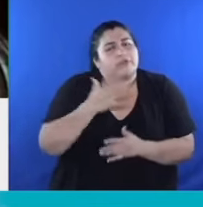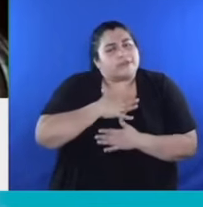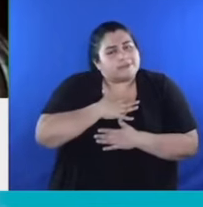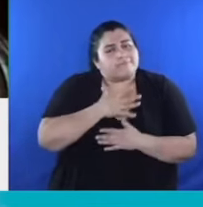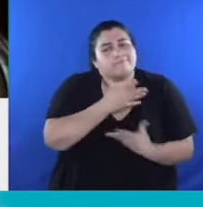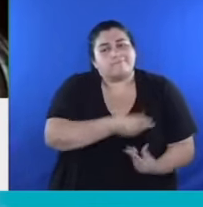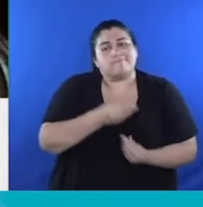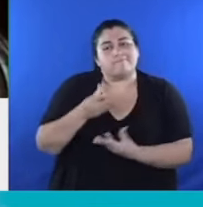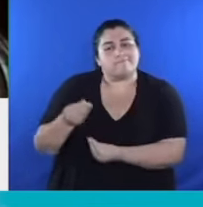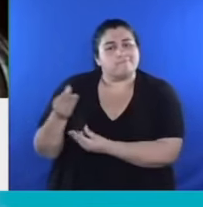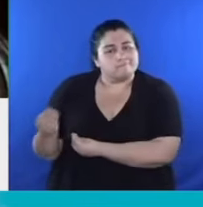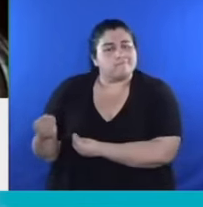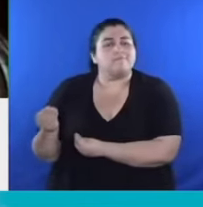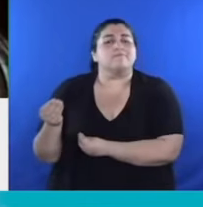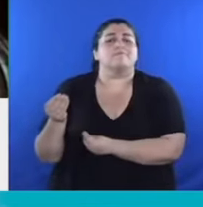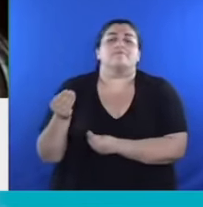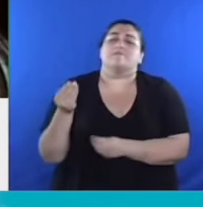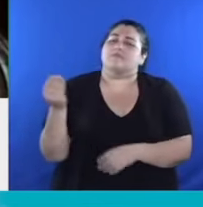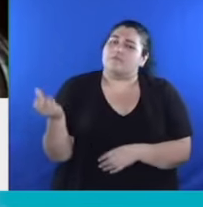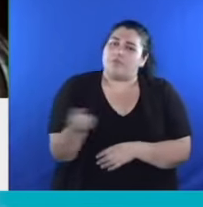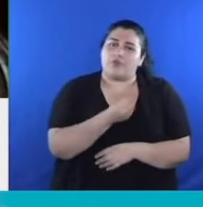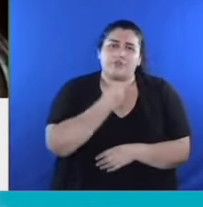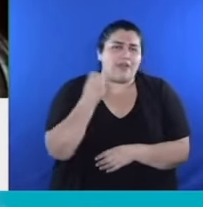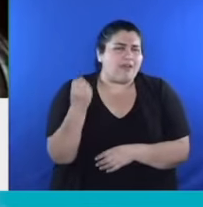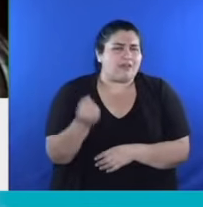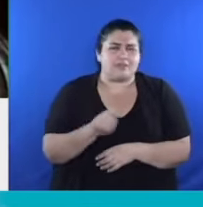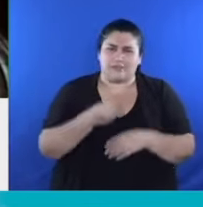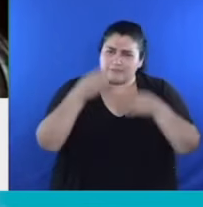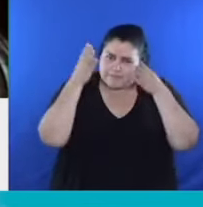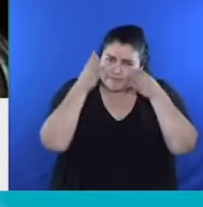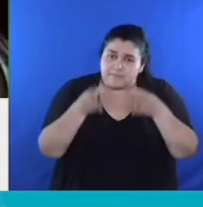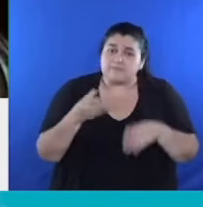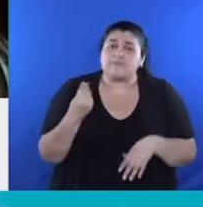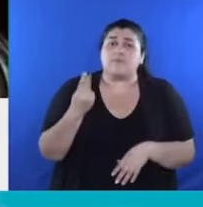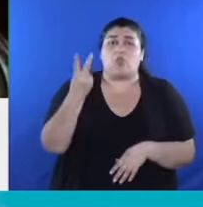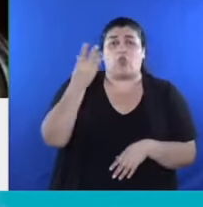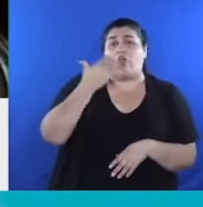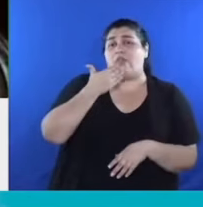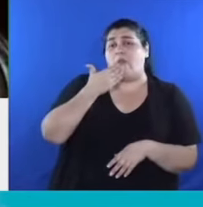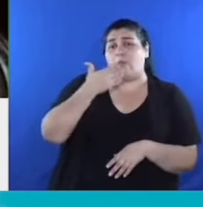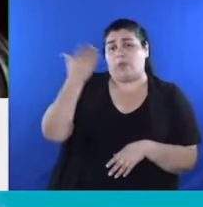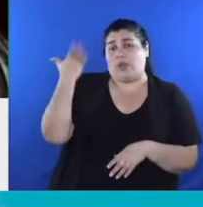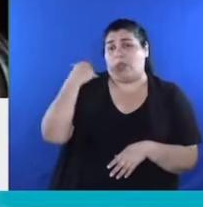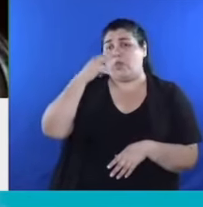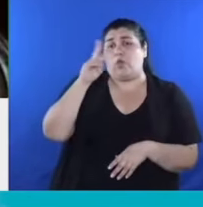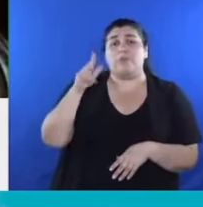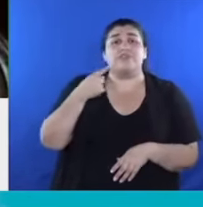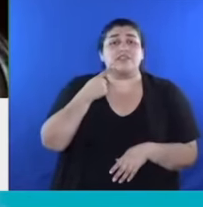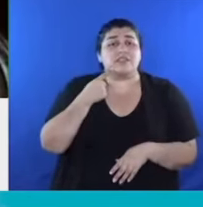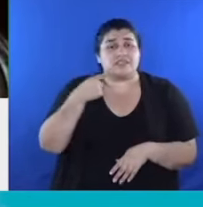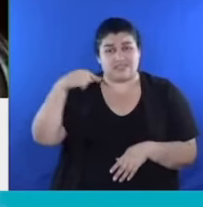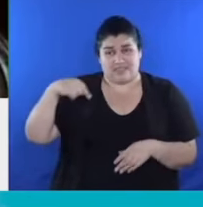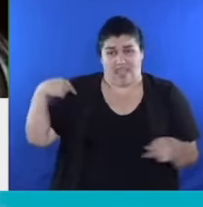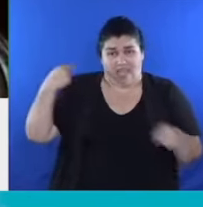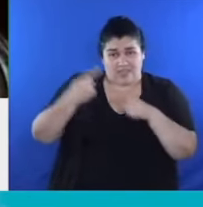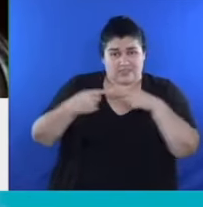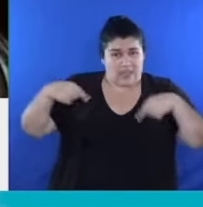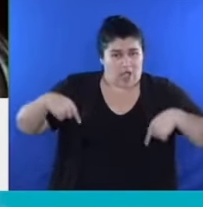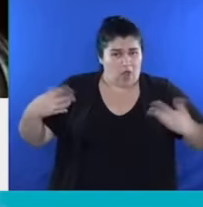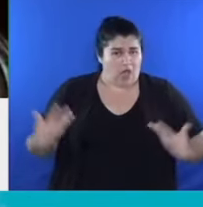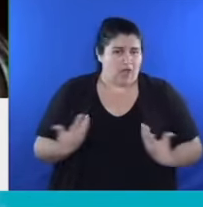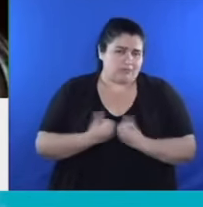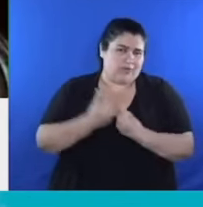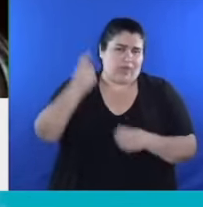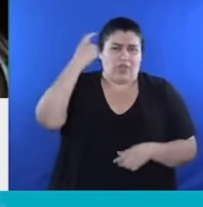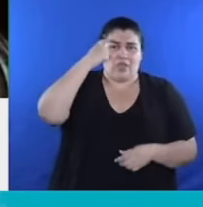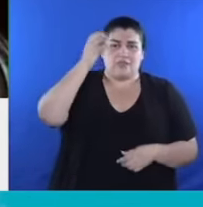desde abajo, la solidaridad que como aquel 2 de abril del 2013, este año se cumplieron 10 años,